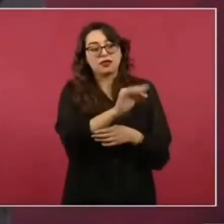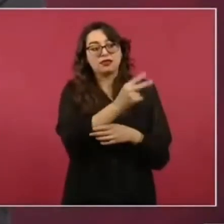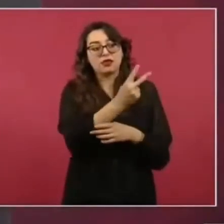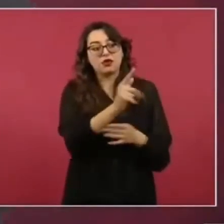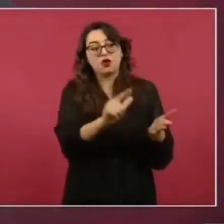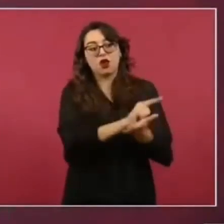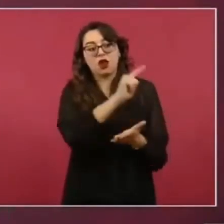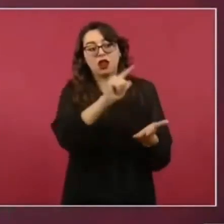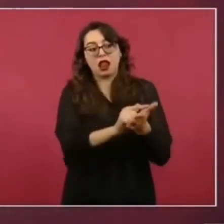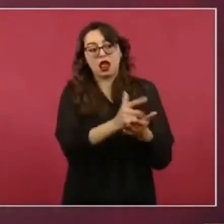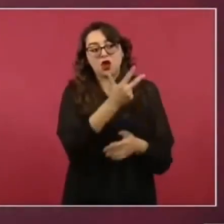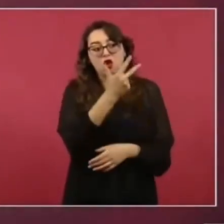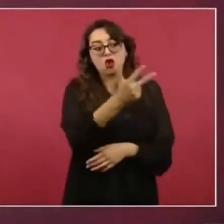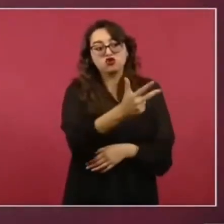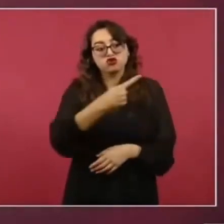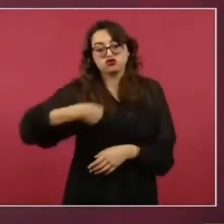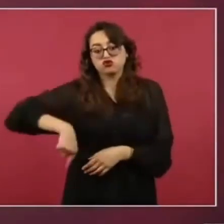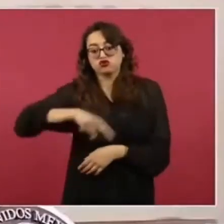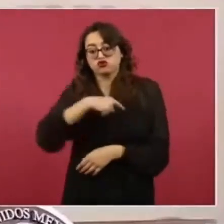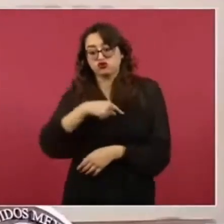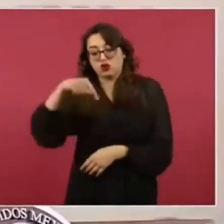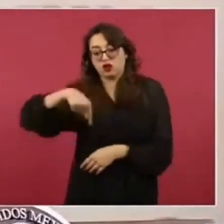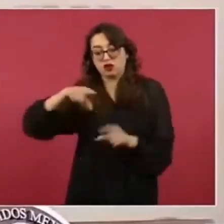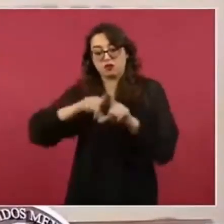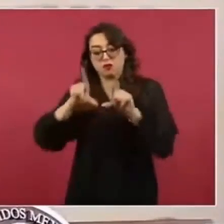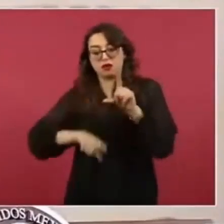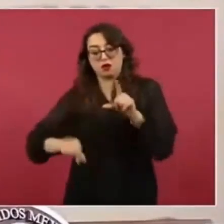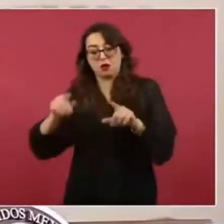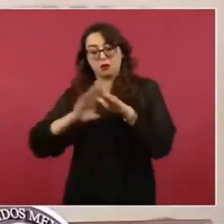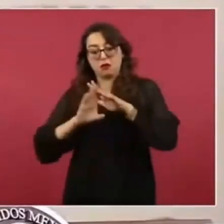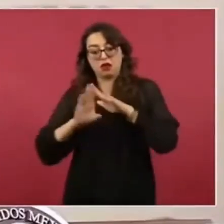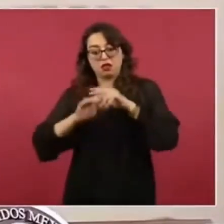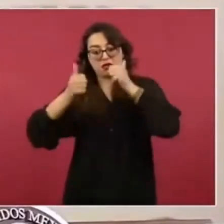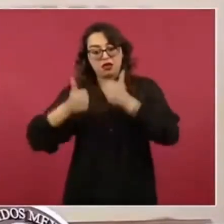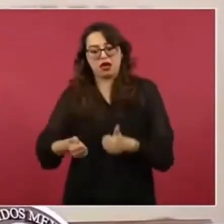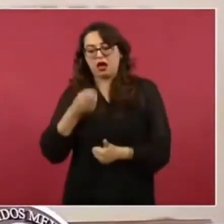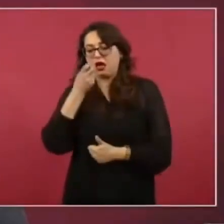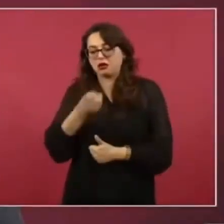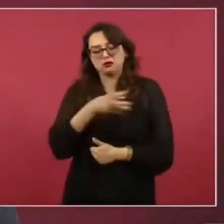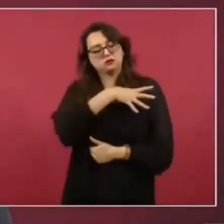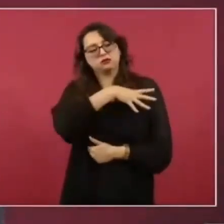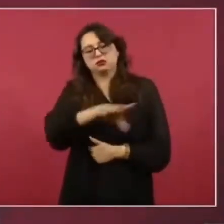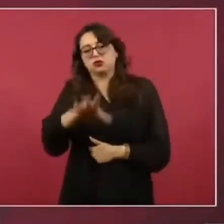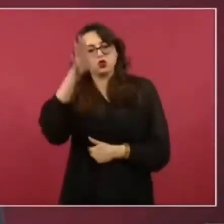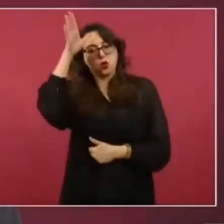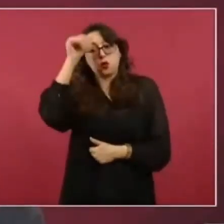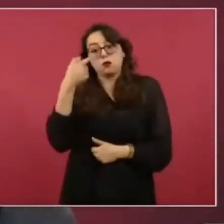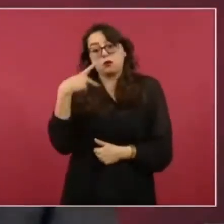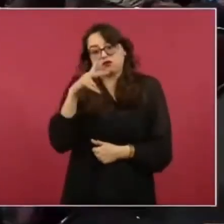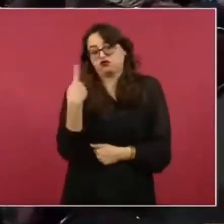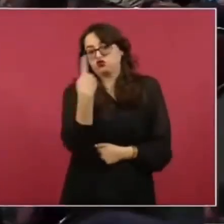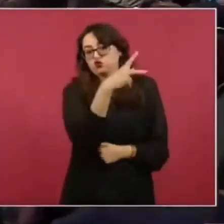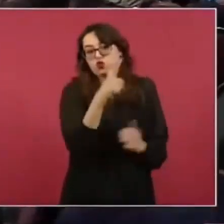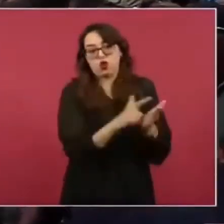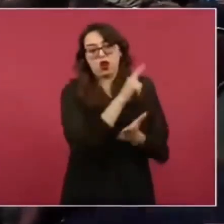es en sentido contrario. Pero respetamos su ámbito jurisdiccional, pues eso le corresponde a Estados Unidos. Sí. ¿Alguna? Bueno, bueno,